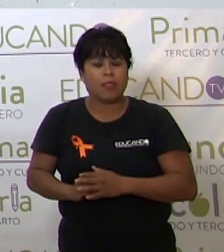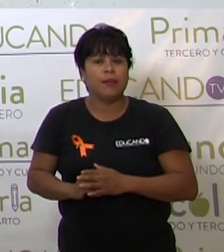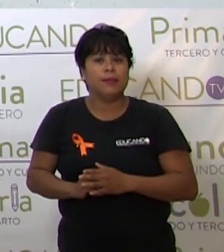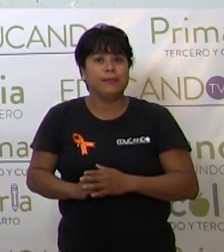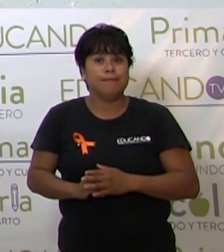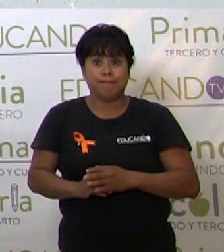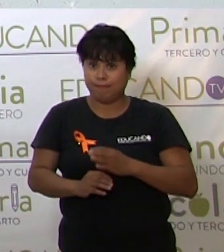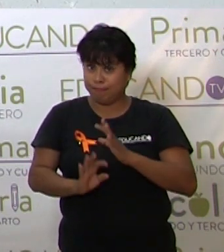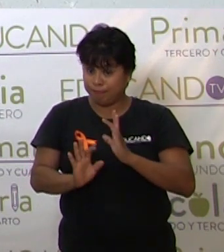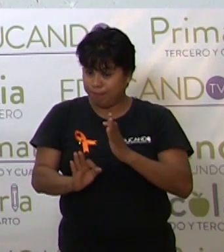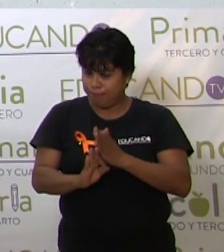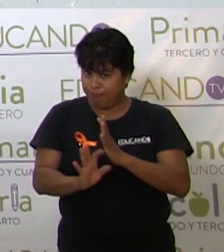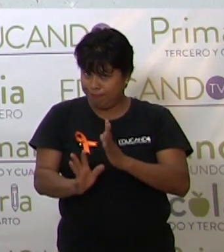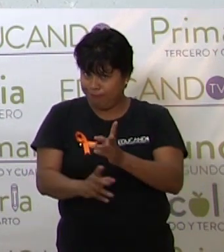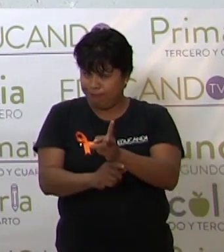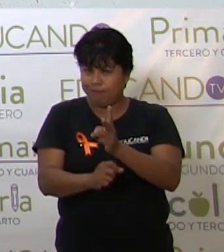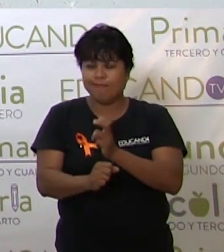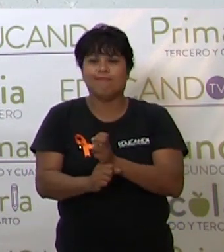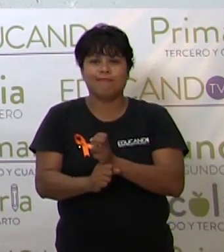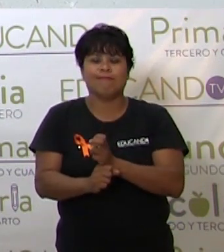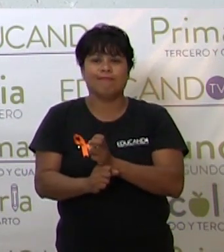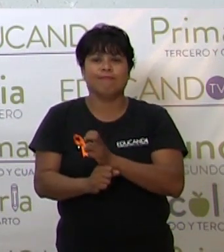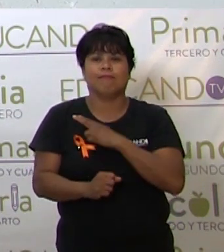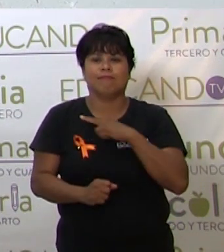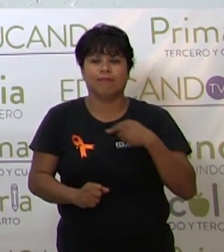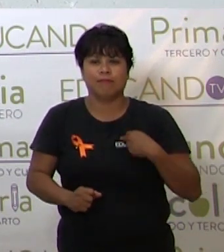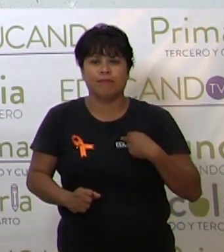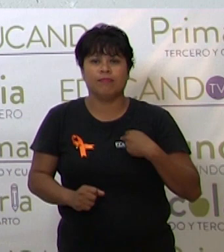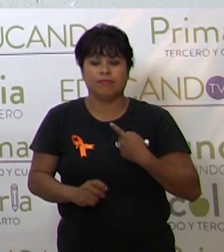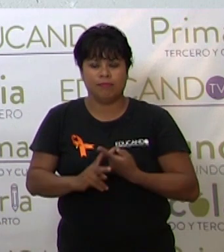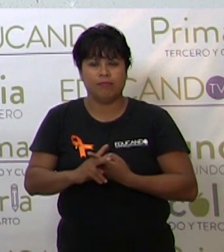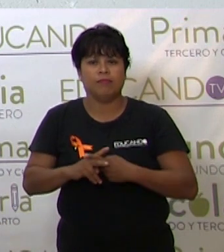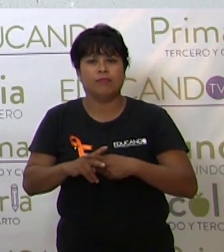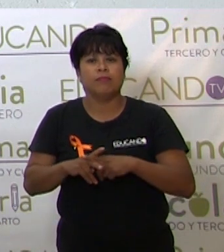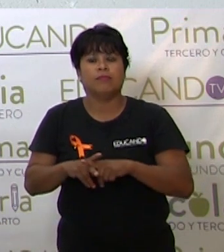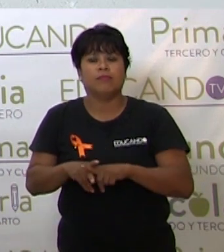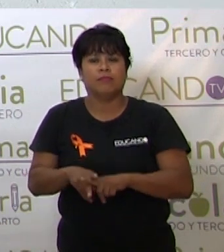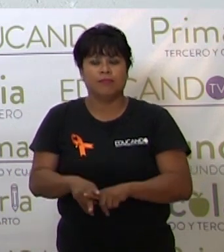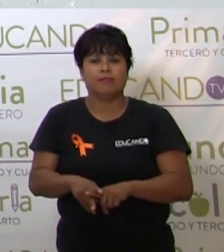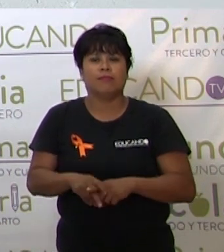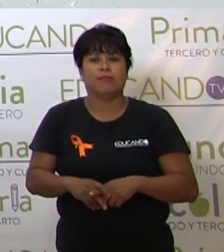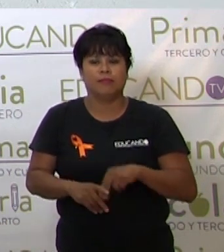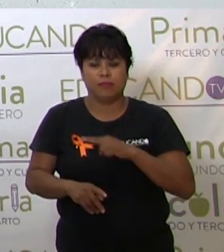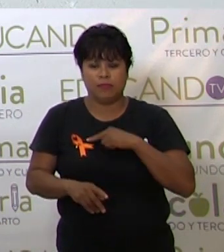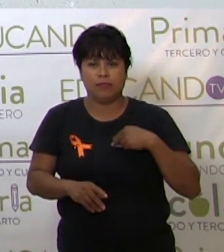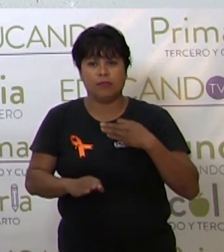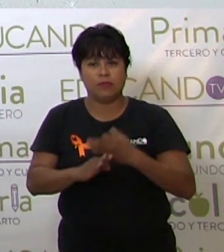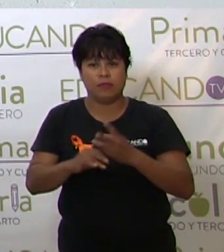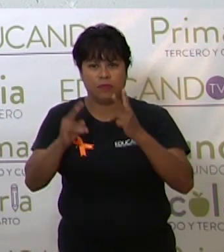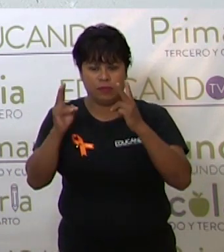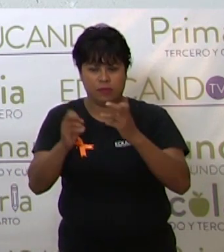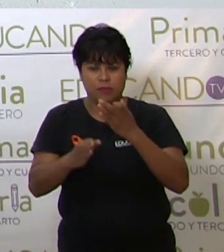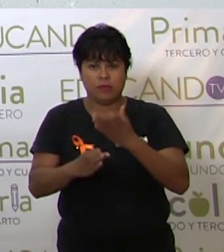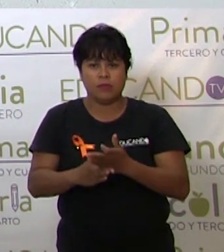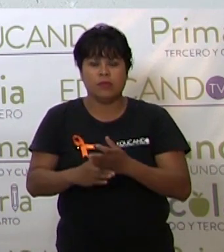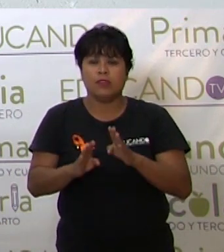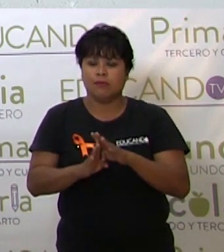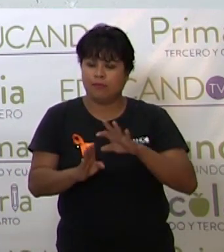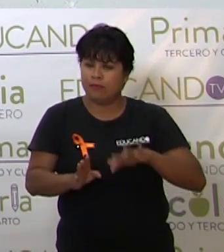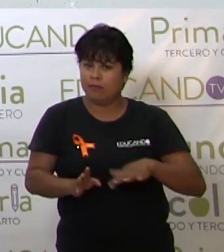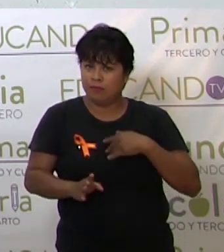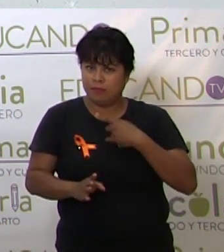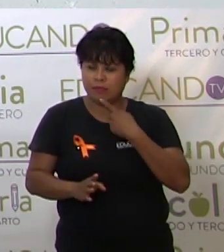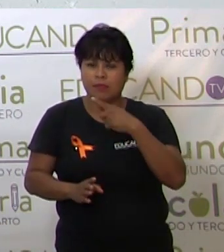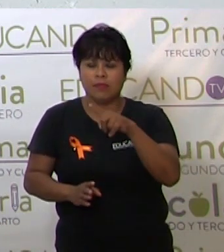hecha esta invitación, vamos a empezar nuestro tema de hoy. El cual, como les decía,